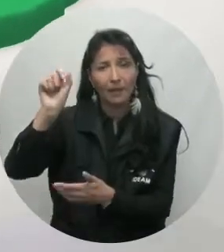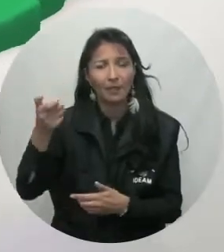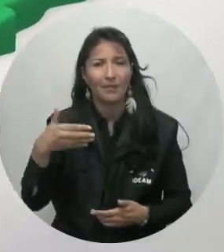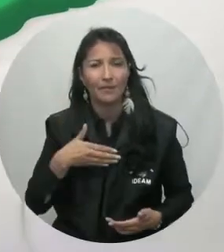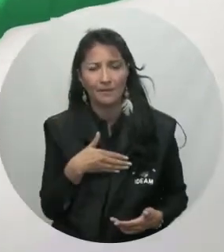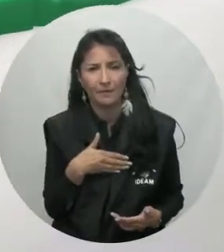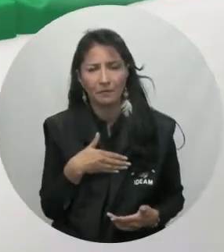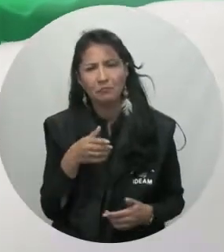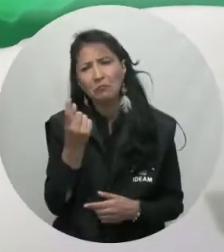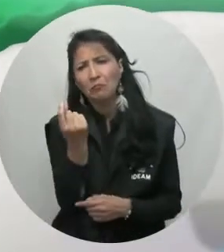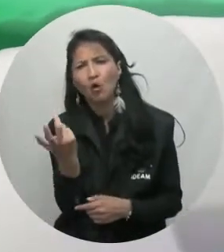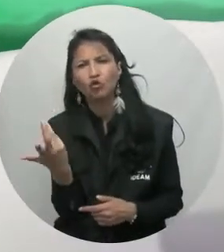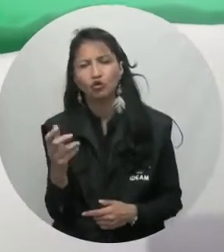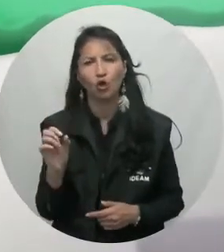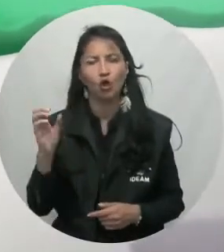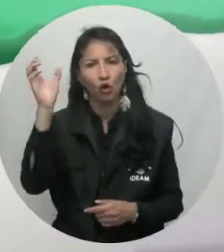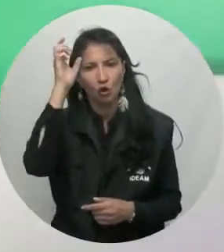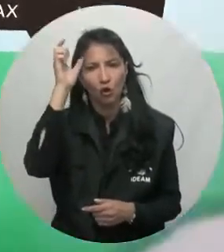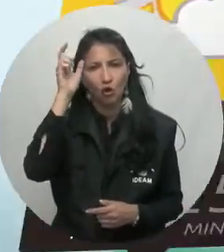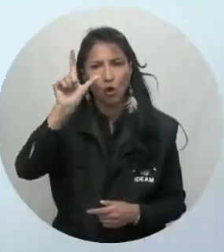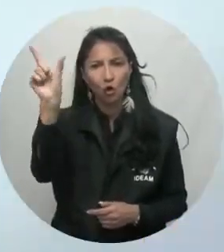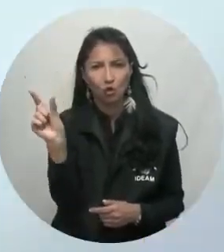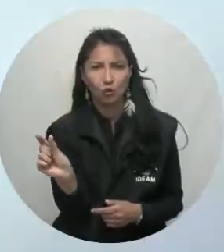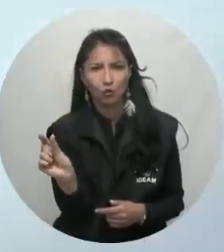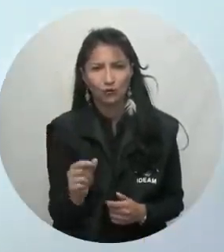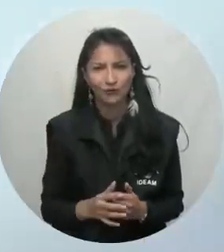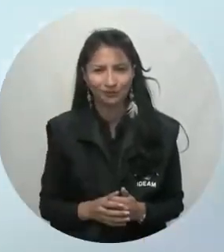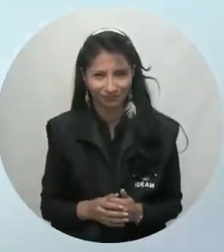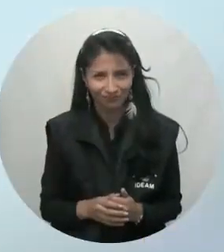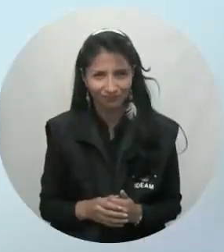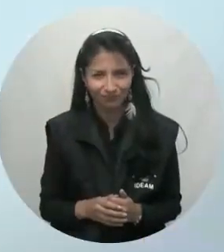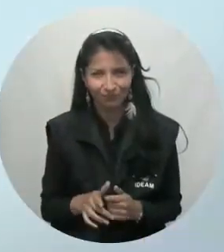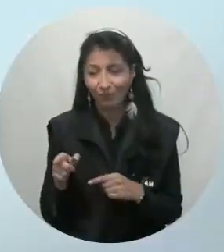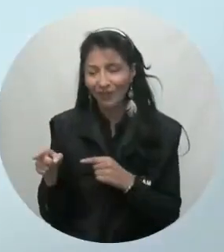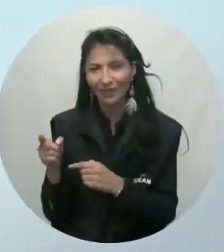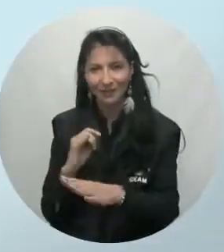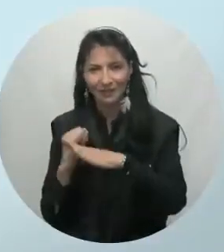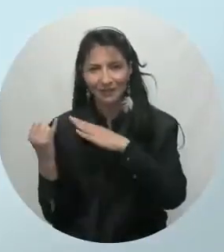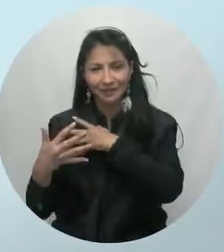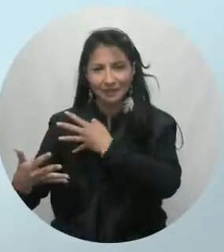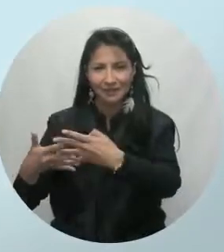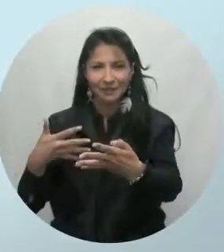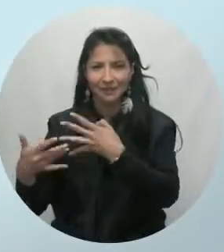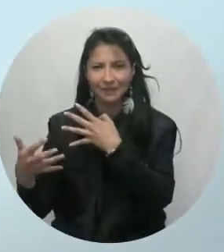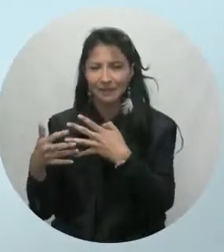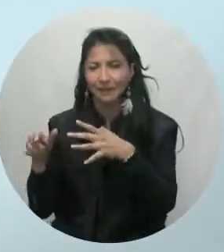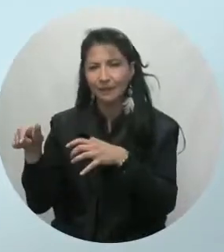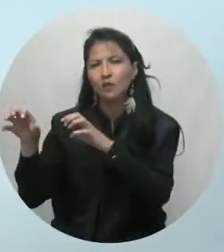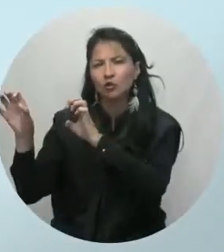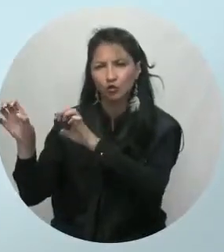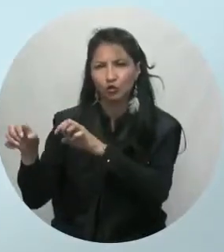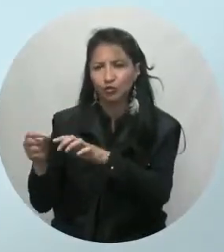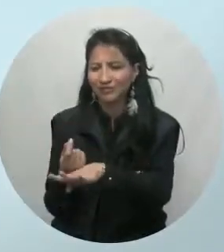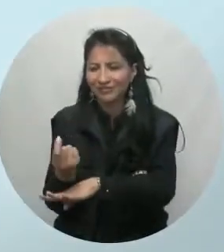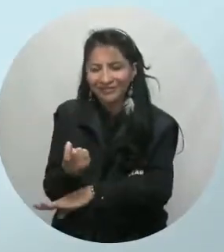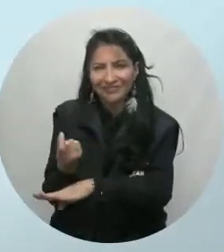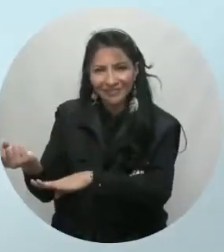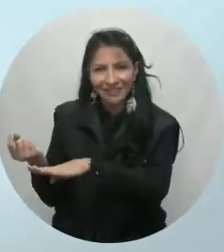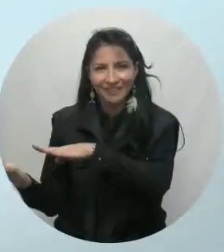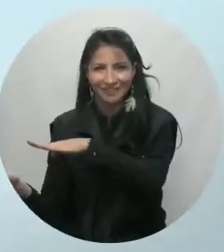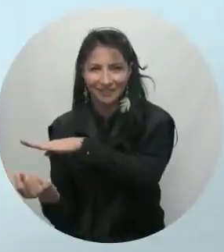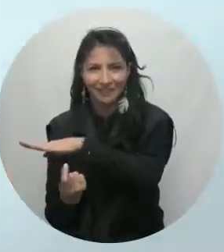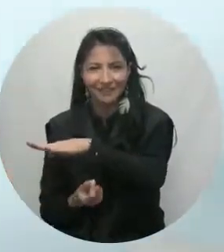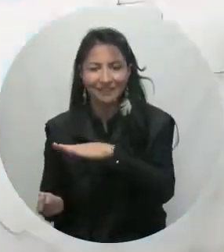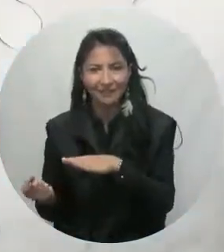Bolívar, con mayor intensidad en Córdoba y Sucre. Para nuestras islas se prevén lloviznas sobre el archipiélago y sus